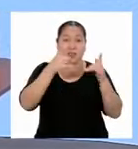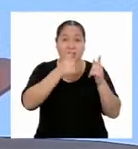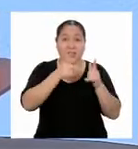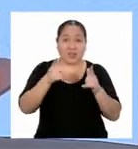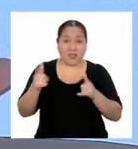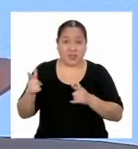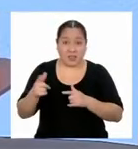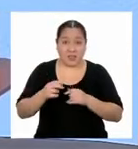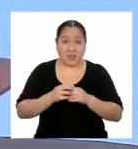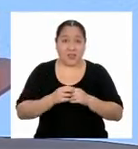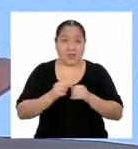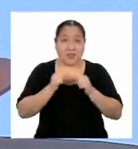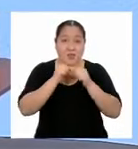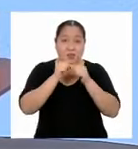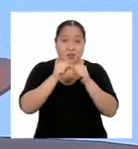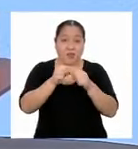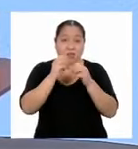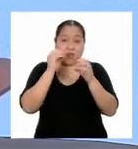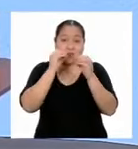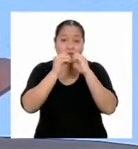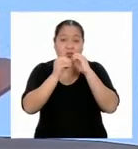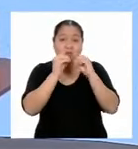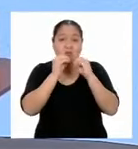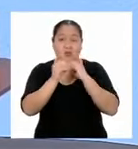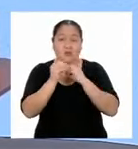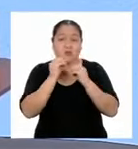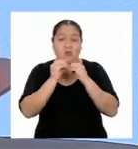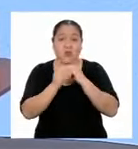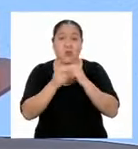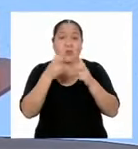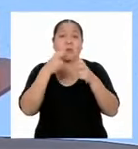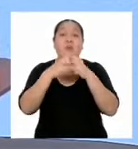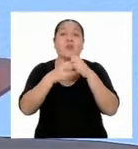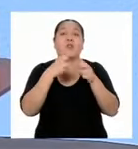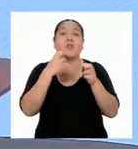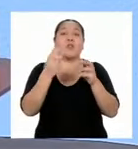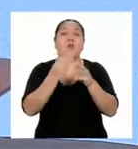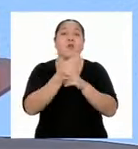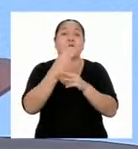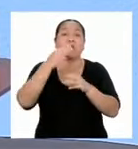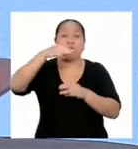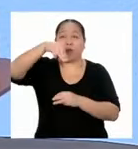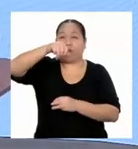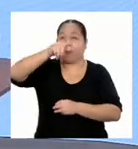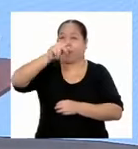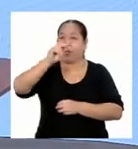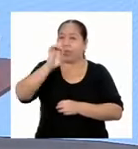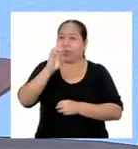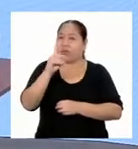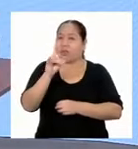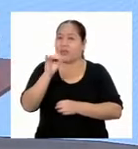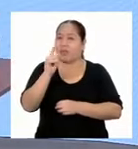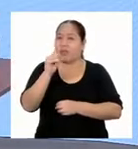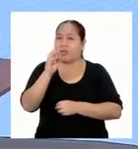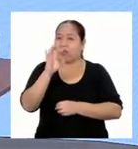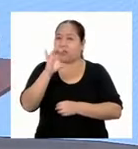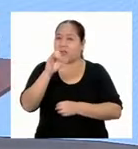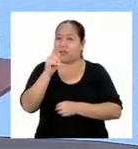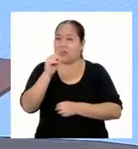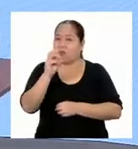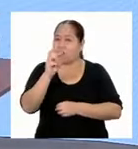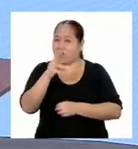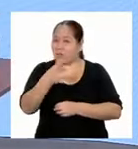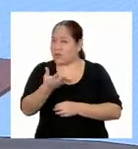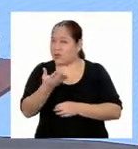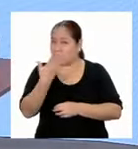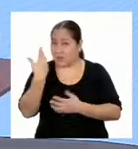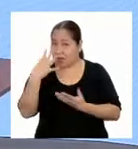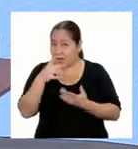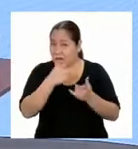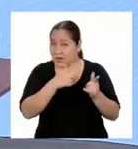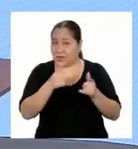listo para resolver el misterio matemático de Mate Detectives? Sí, creo que sí.